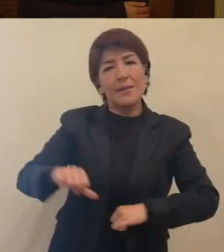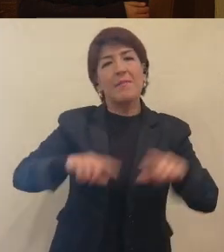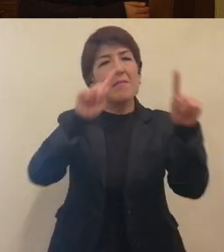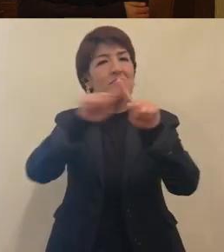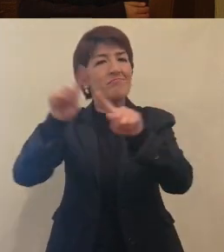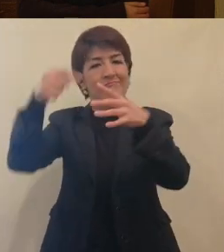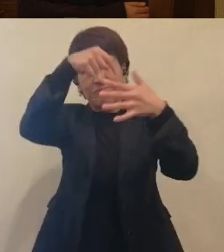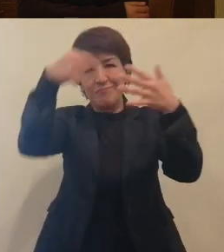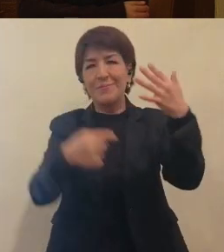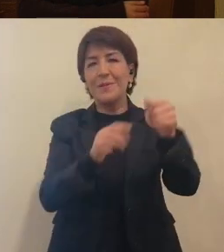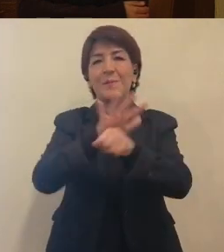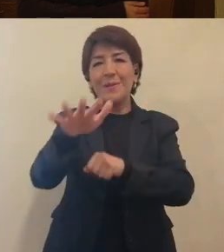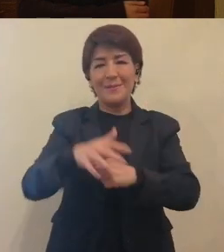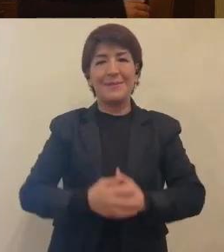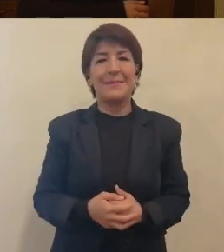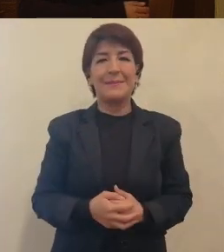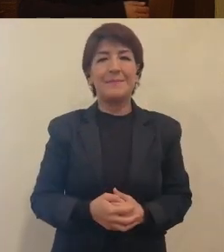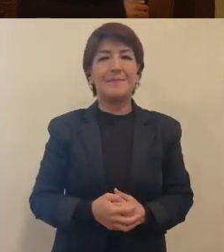se podrán disfrutar en este evento?